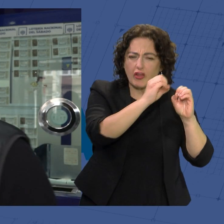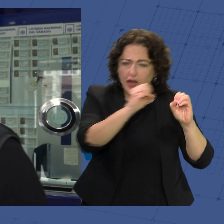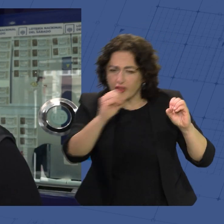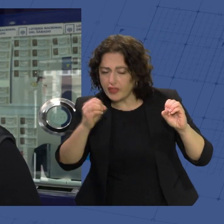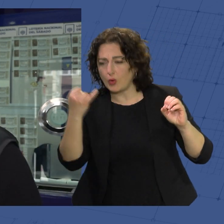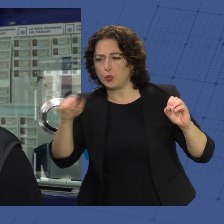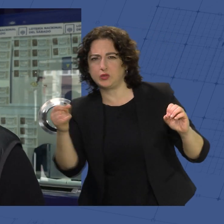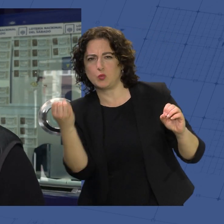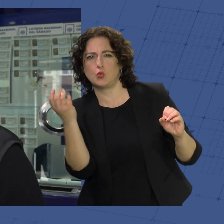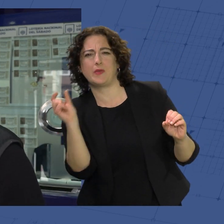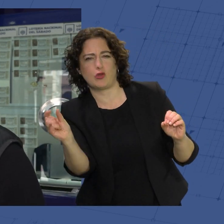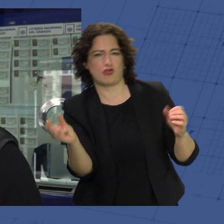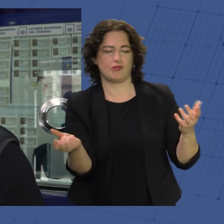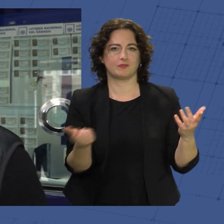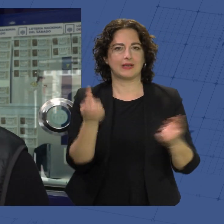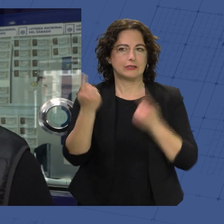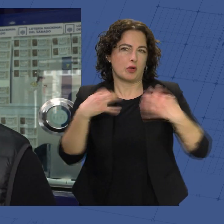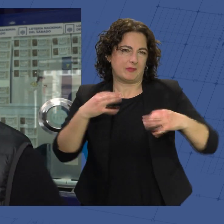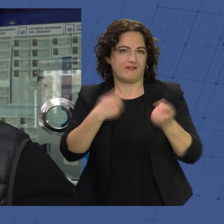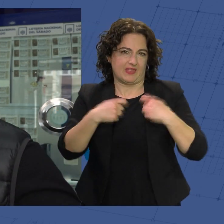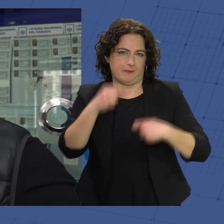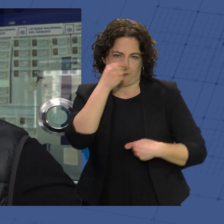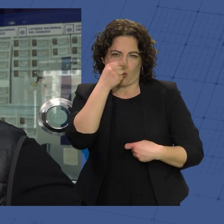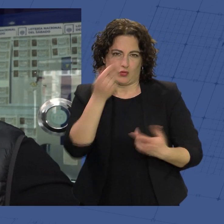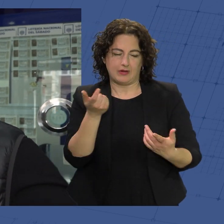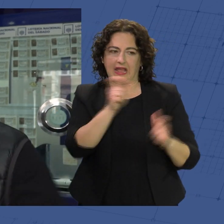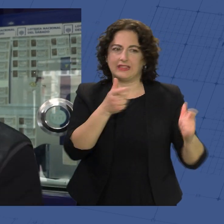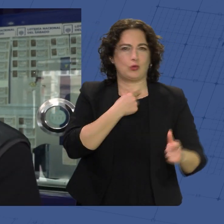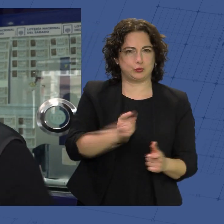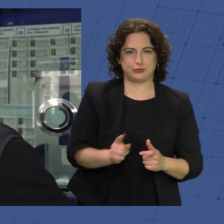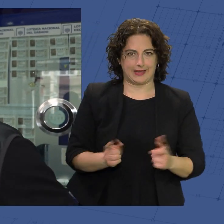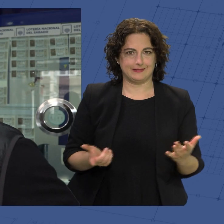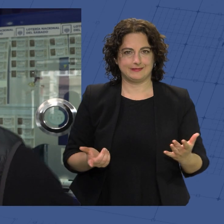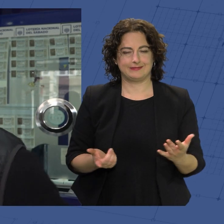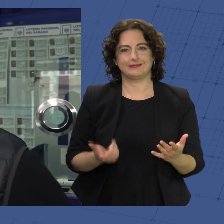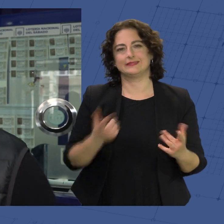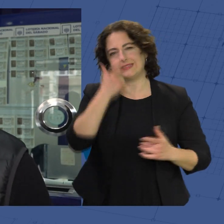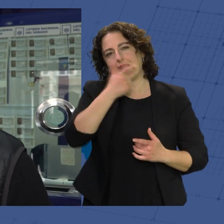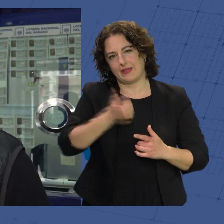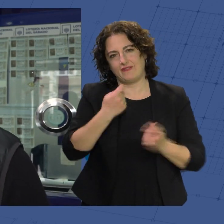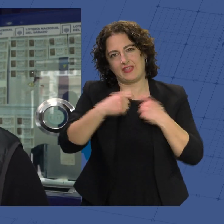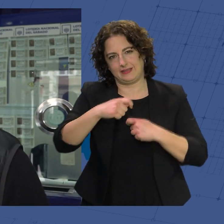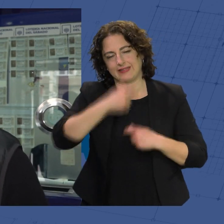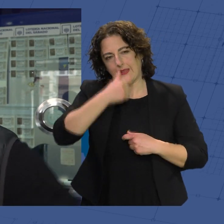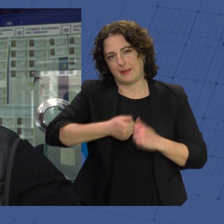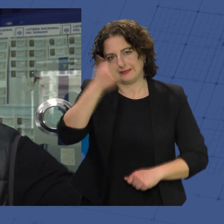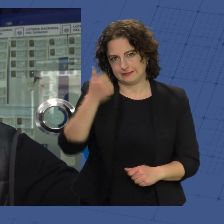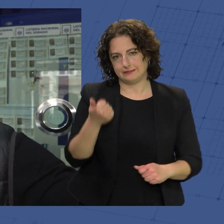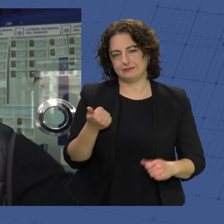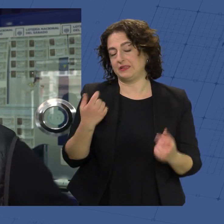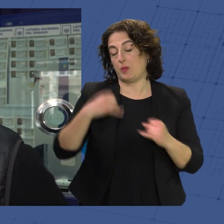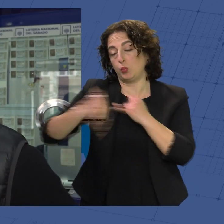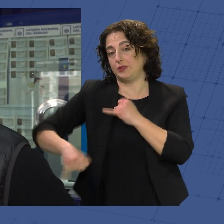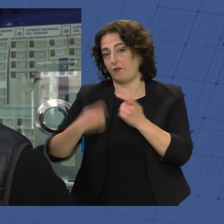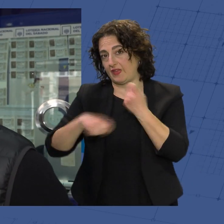terminación al final, pues eso les gusta menos a la gente y tardan más en venderlos. O sea, son los que se venden últimos.